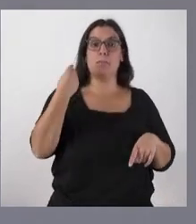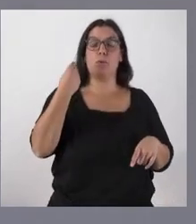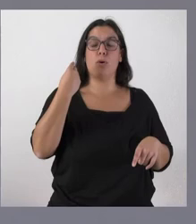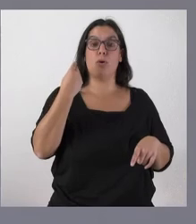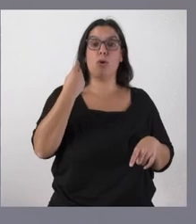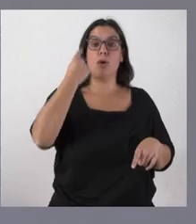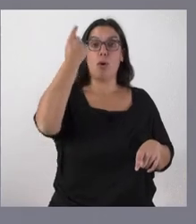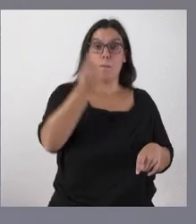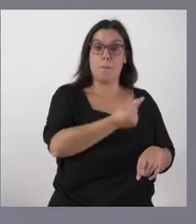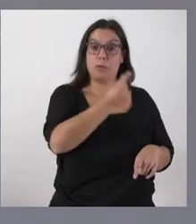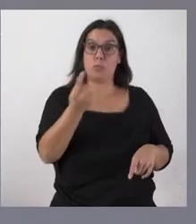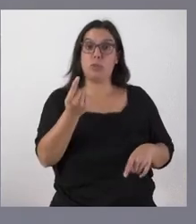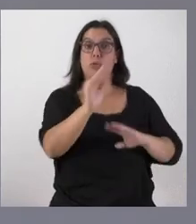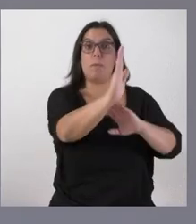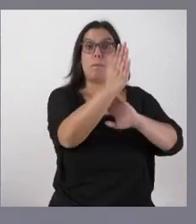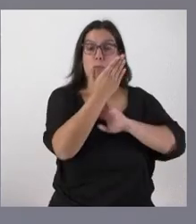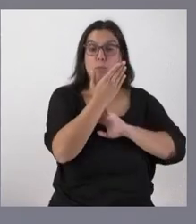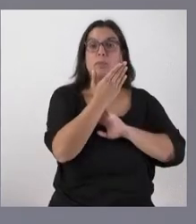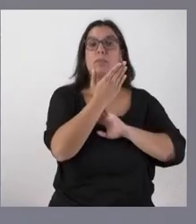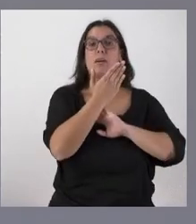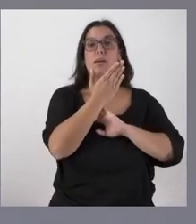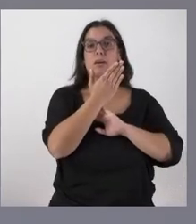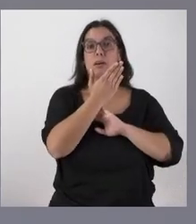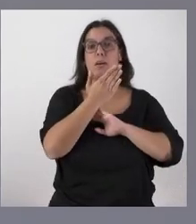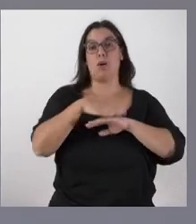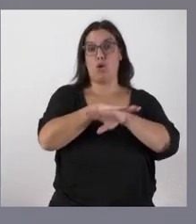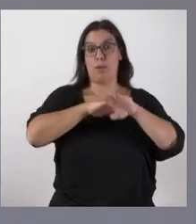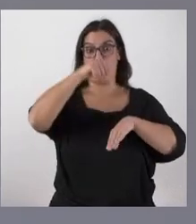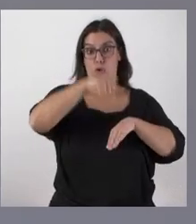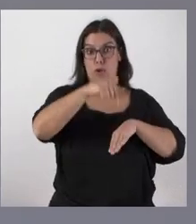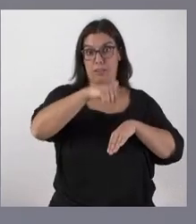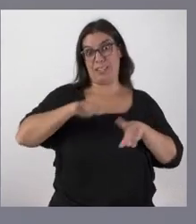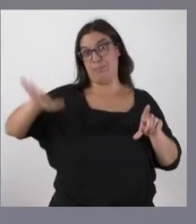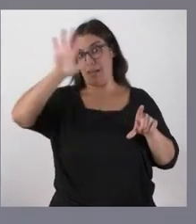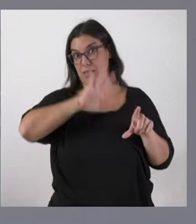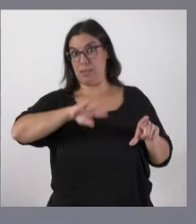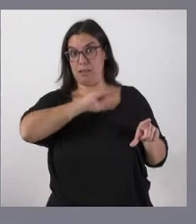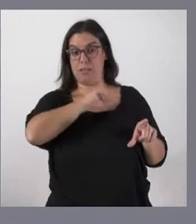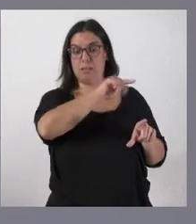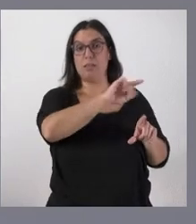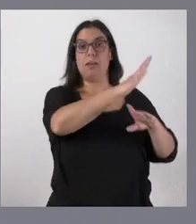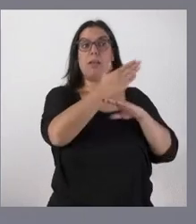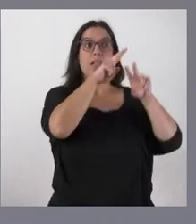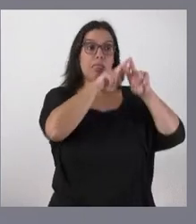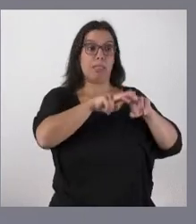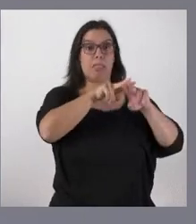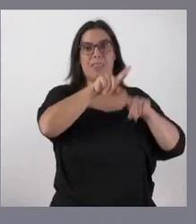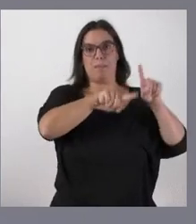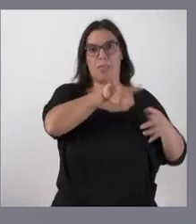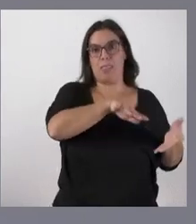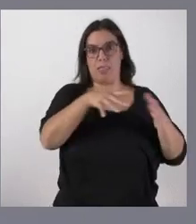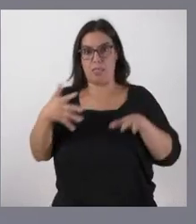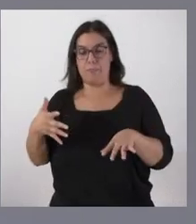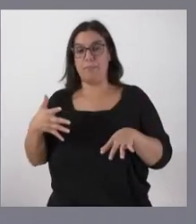contenido del proyecto de presupuestos que se ha presentado hoy que en otras ocasiones se ha podido presentar en su